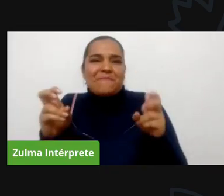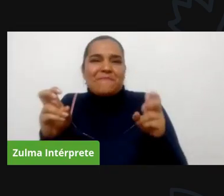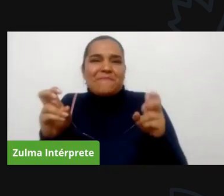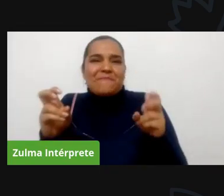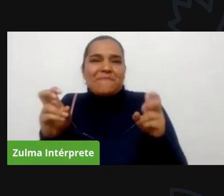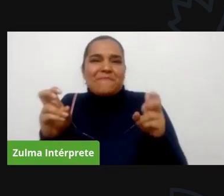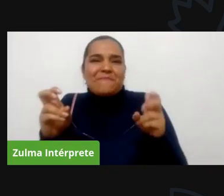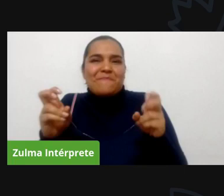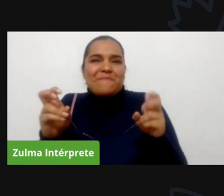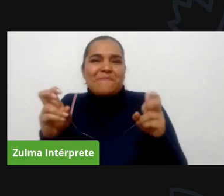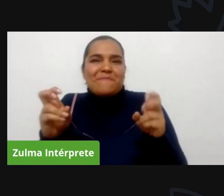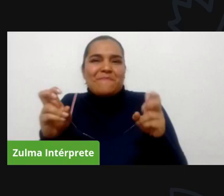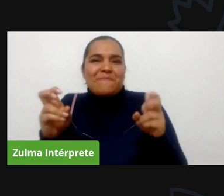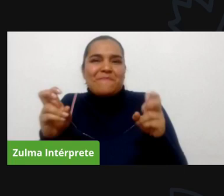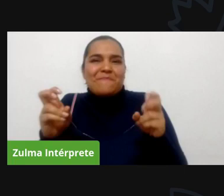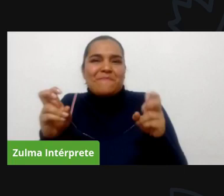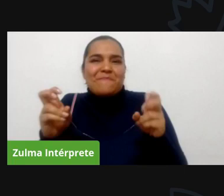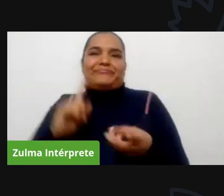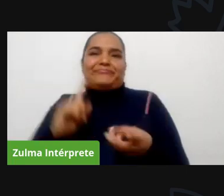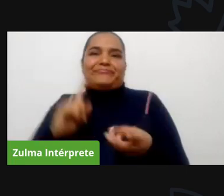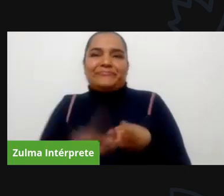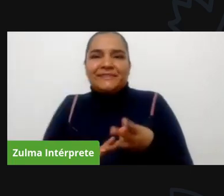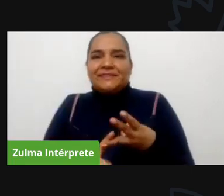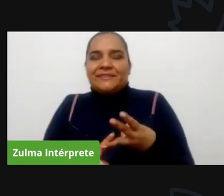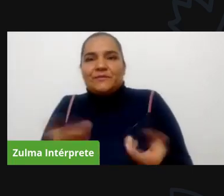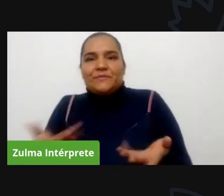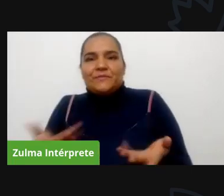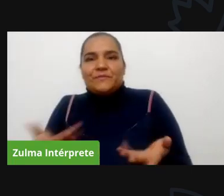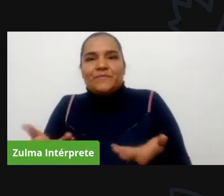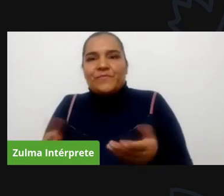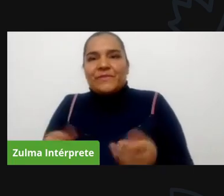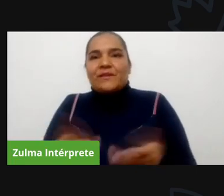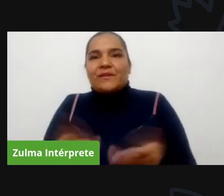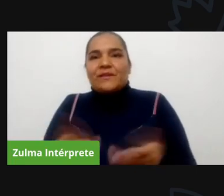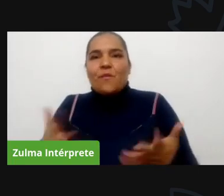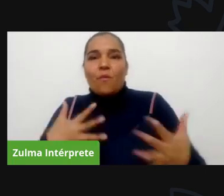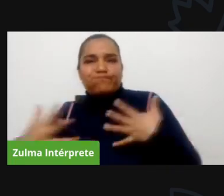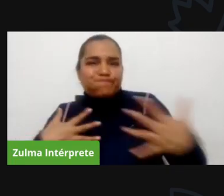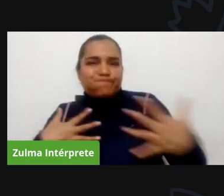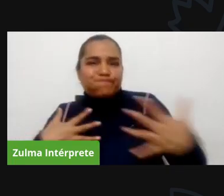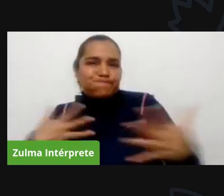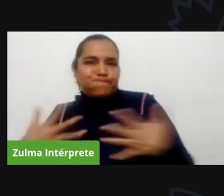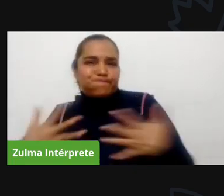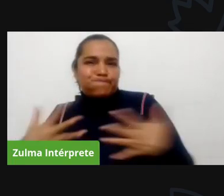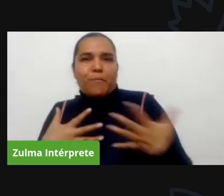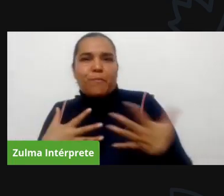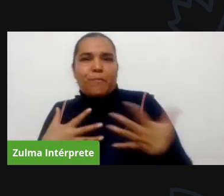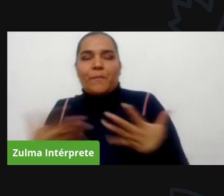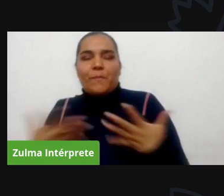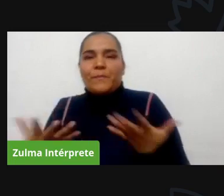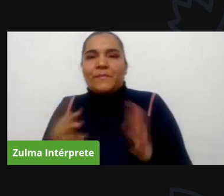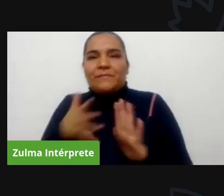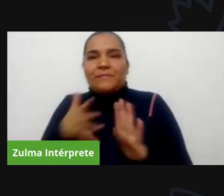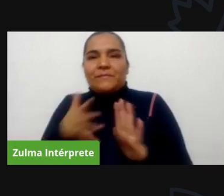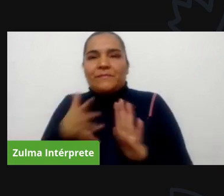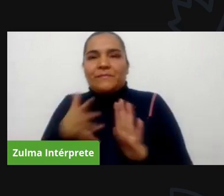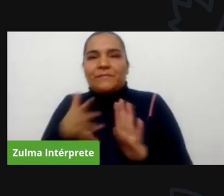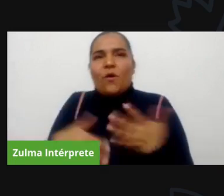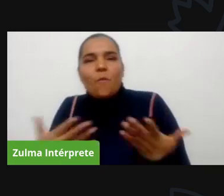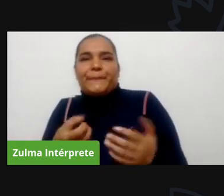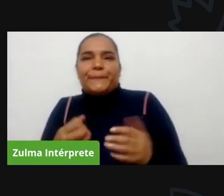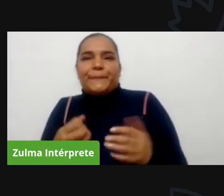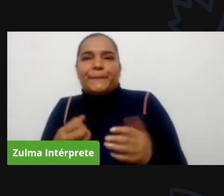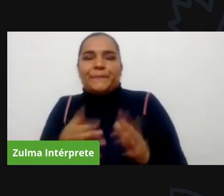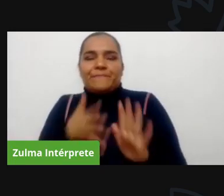los jóvenes son tan vivas de ser también canales de expresión de toda esa ciudadanía de todas esas voces que